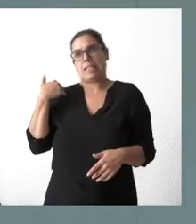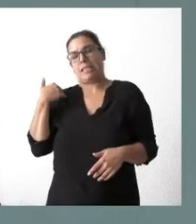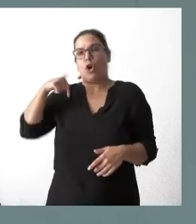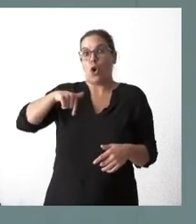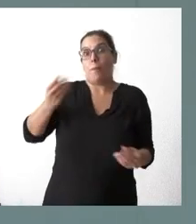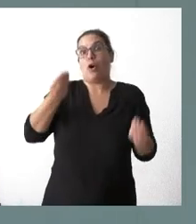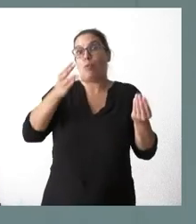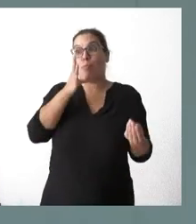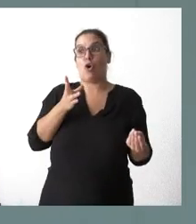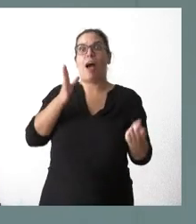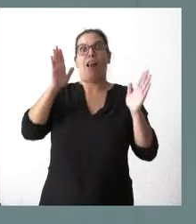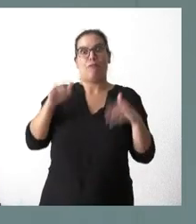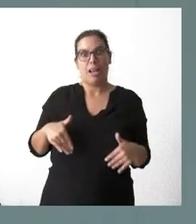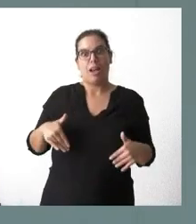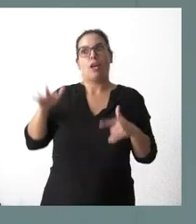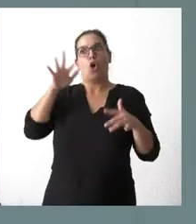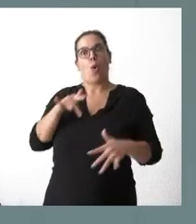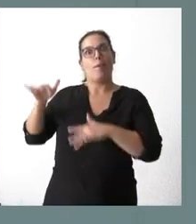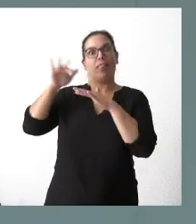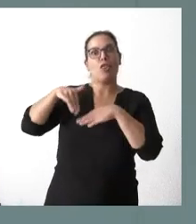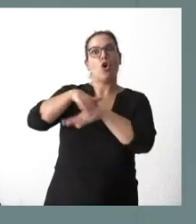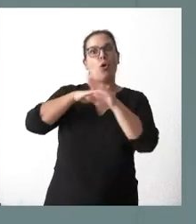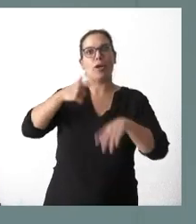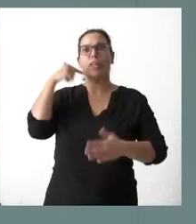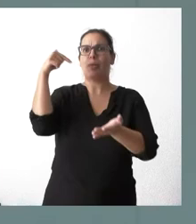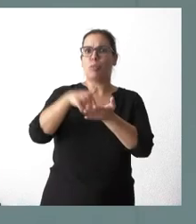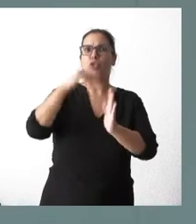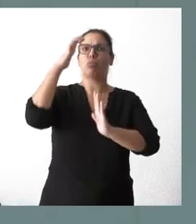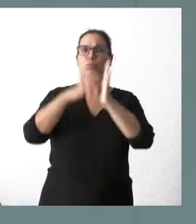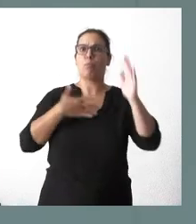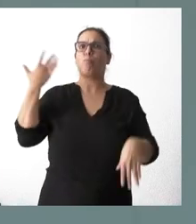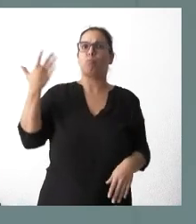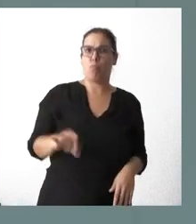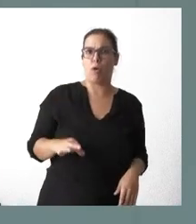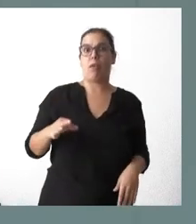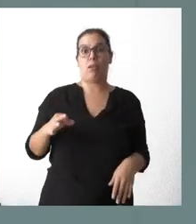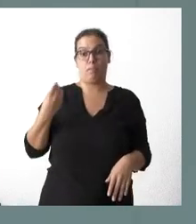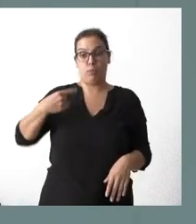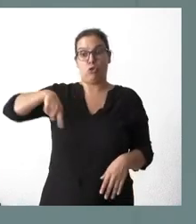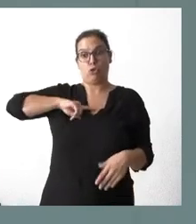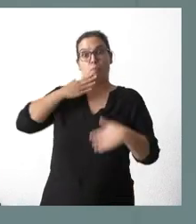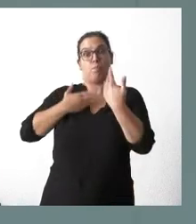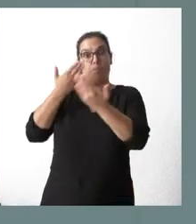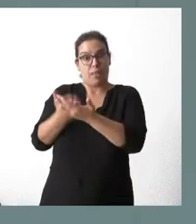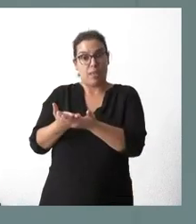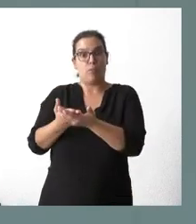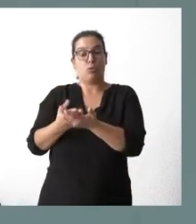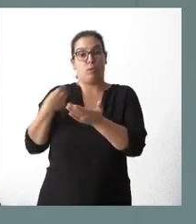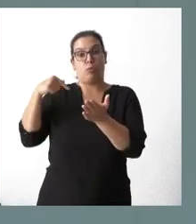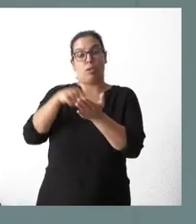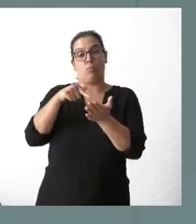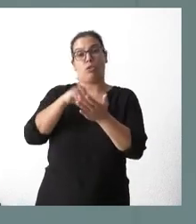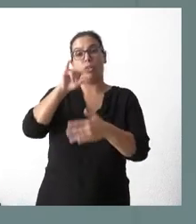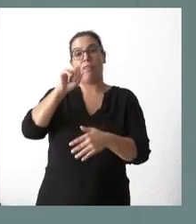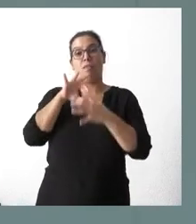capaces y parecía imposible de convencer al Gobierno de que se pueden bajar impuestos y justo aquel que le pedíamos, que se bajara el impuesto del IVA